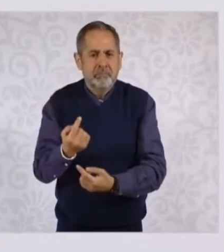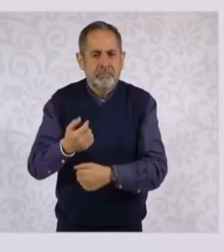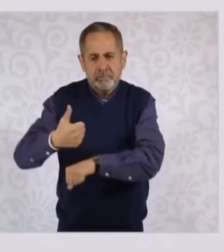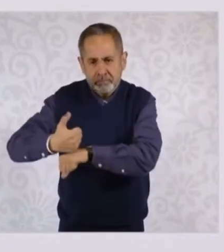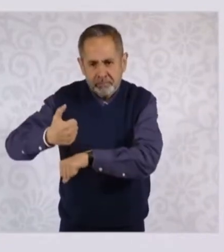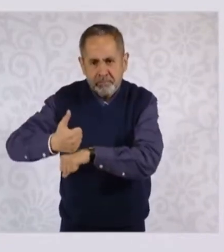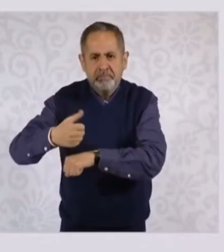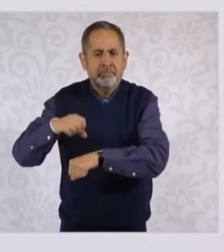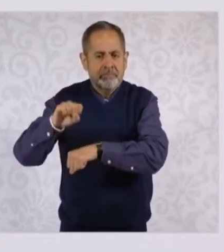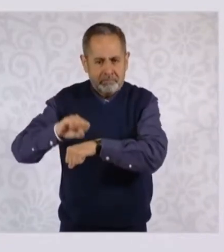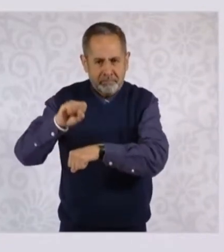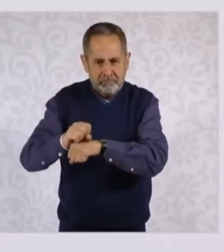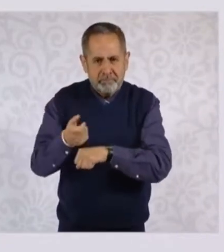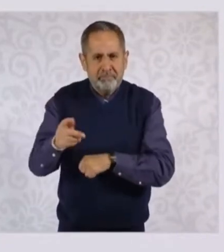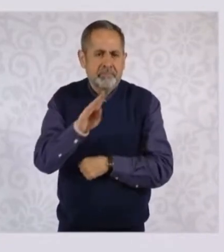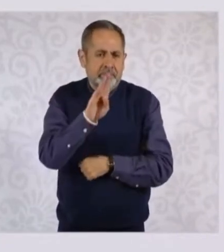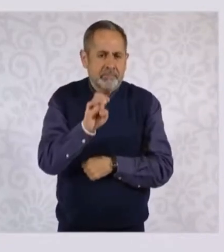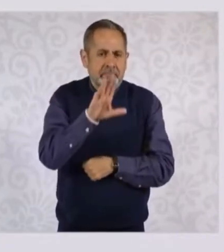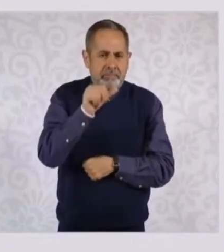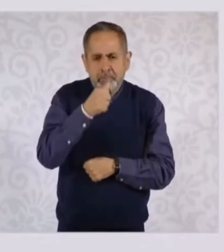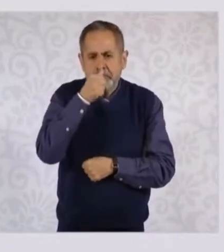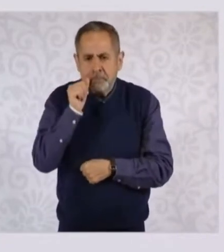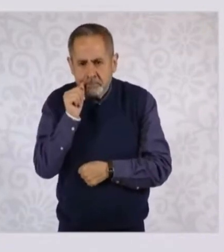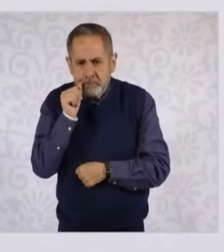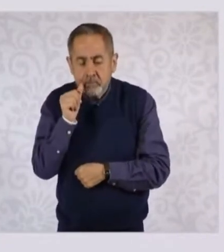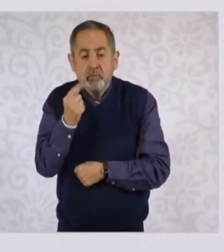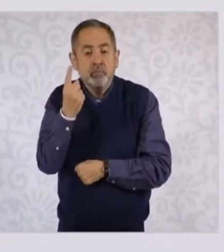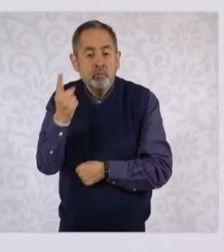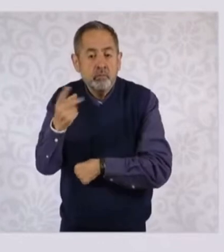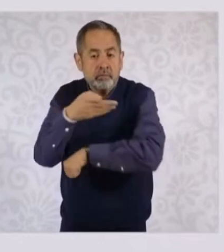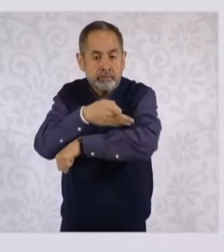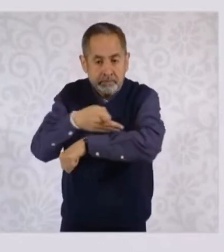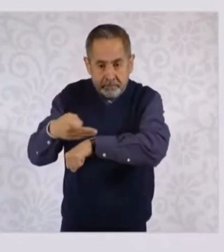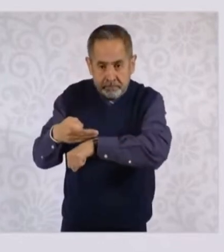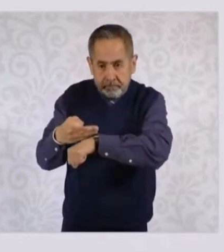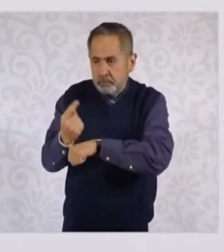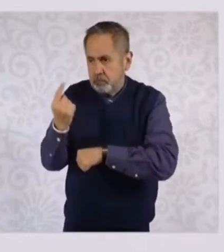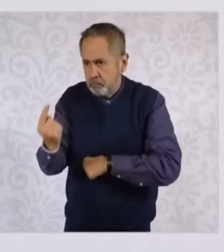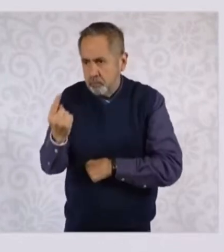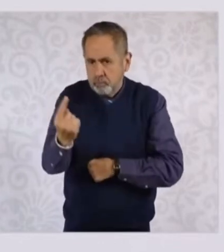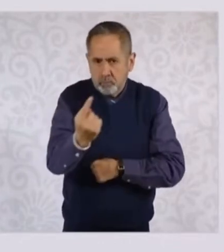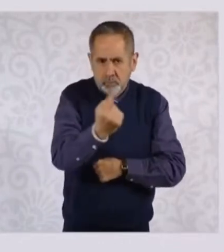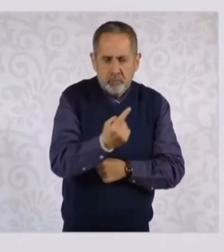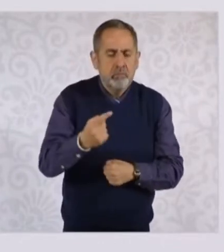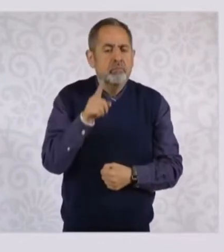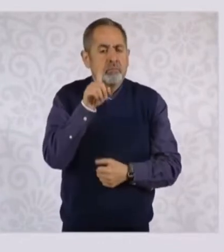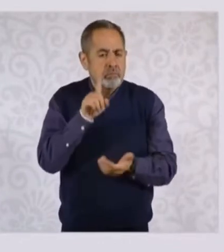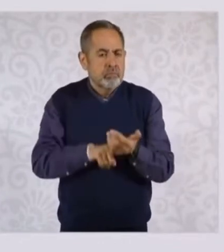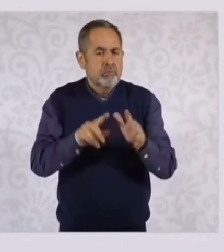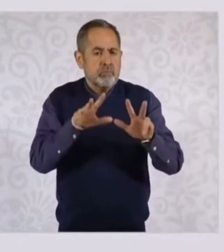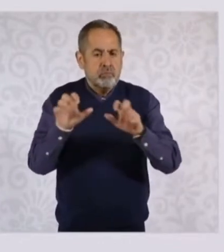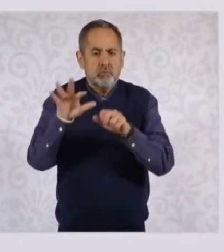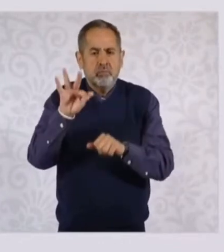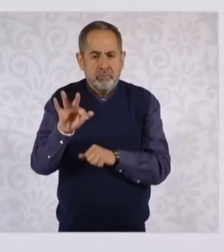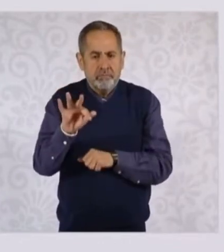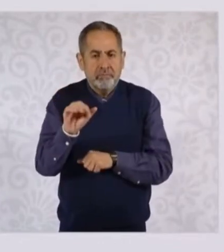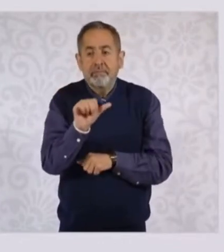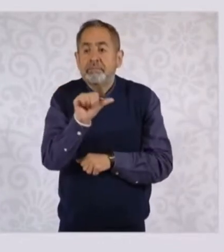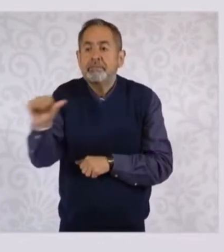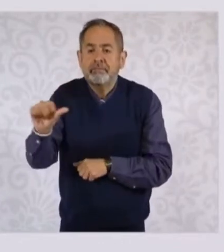y secundaria, es por familia. Entonces, se dan mil ochocientos cuarenta pesos a la familia,